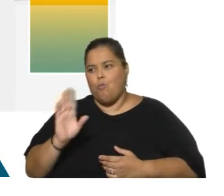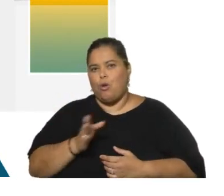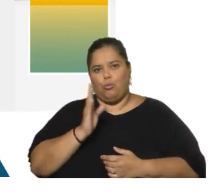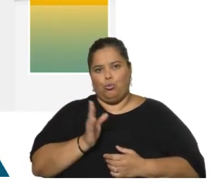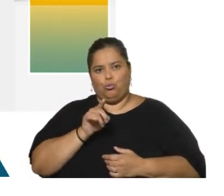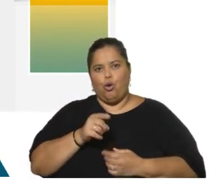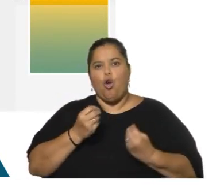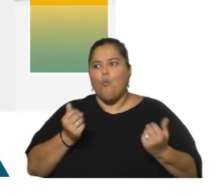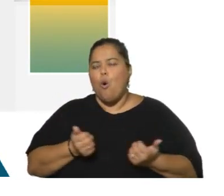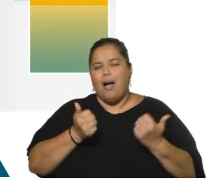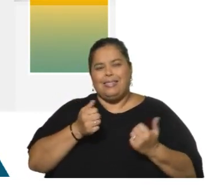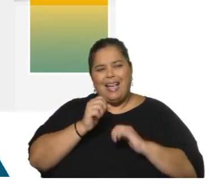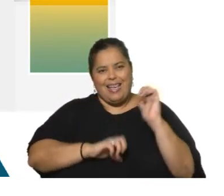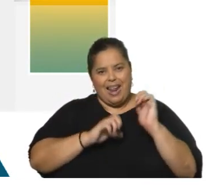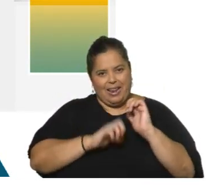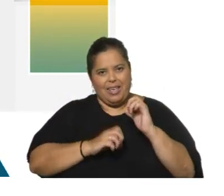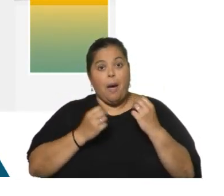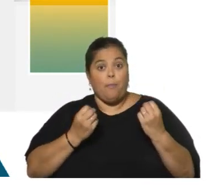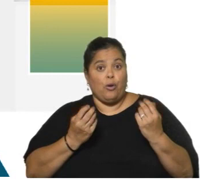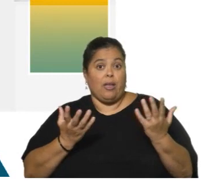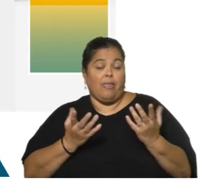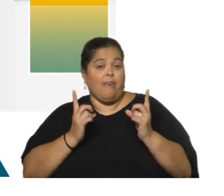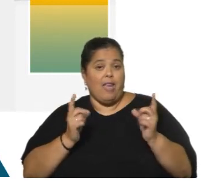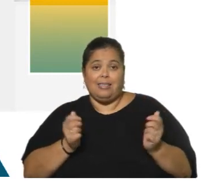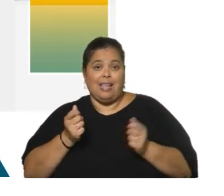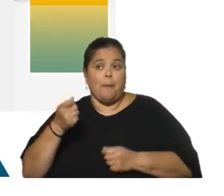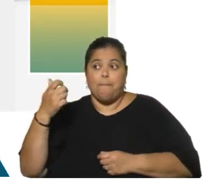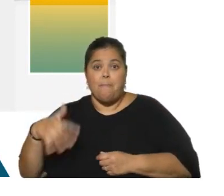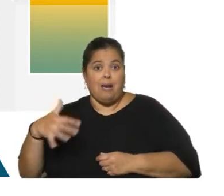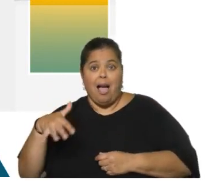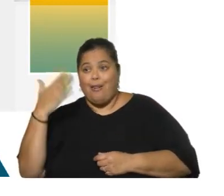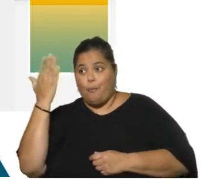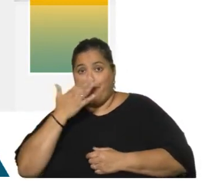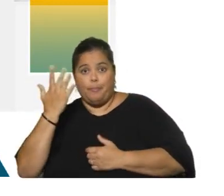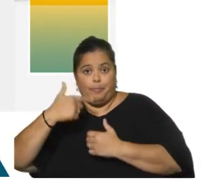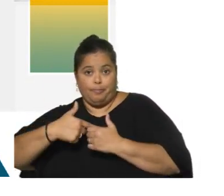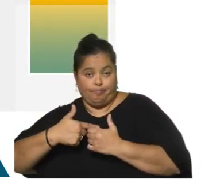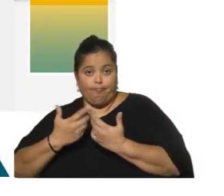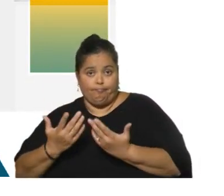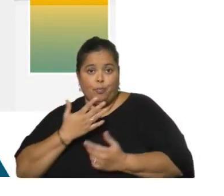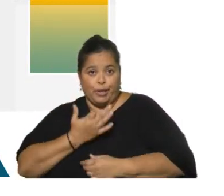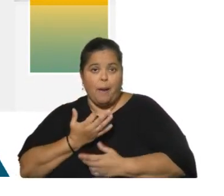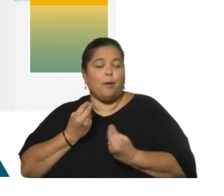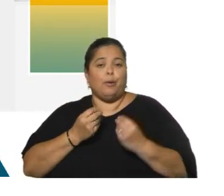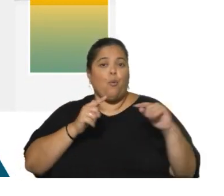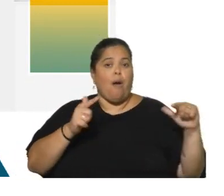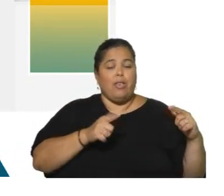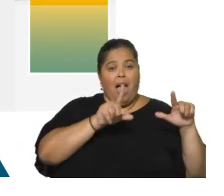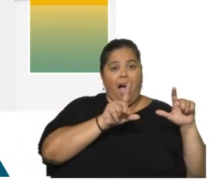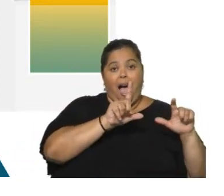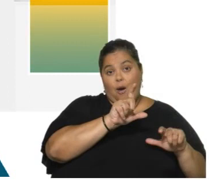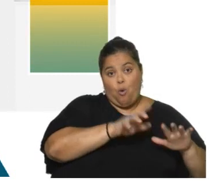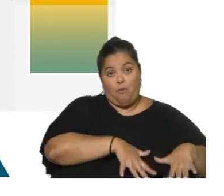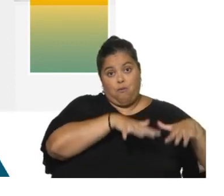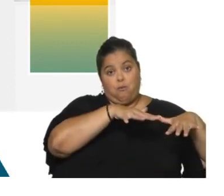cuanto a la generación de energía, porque tuvimos que pasar a usar fuentes que son más caras, menos eficientes, como es la térmica, para suplir las dificultades que también partieron